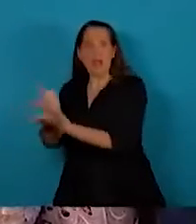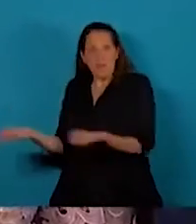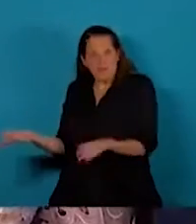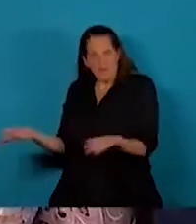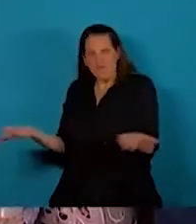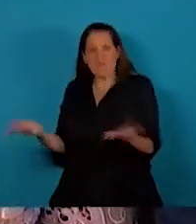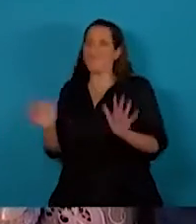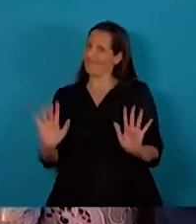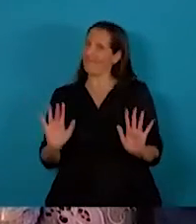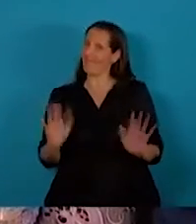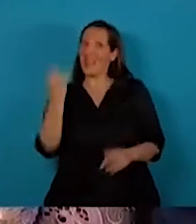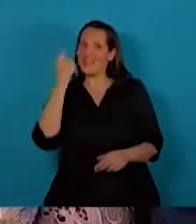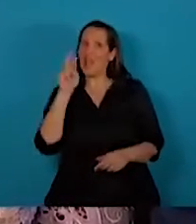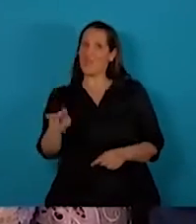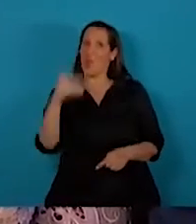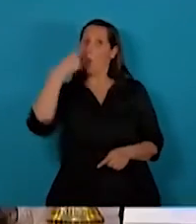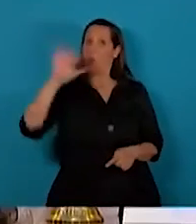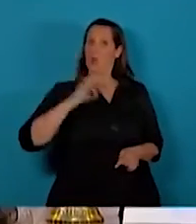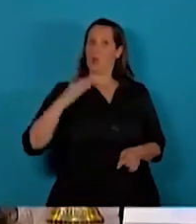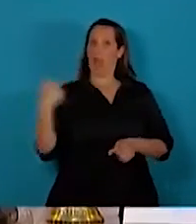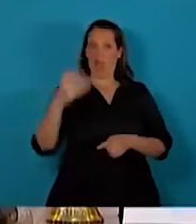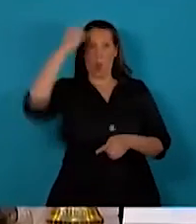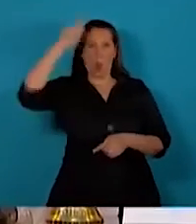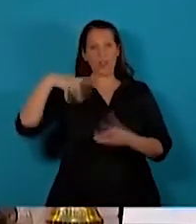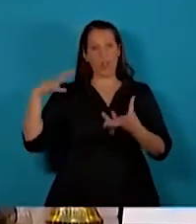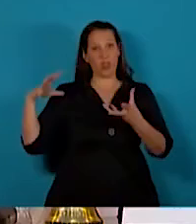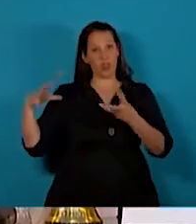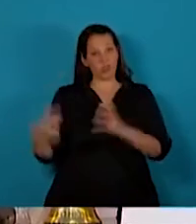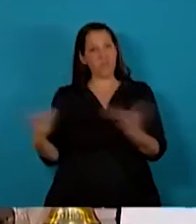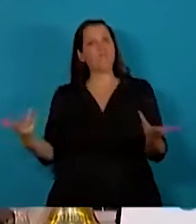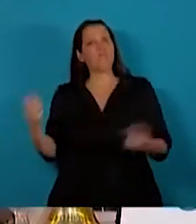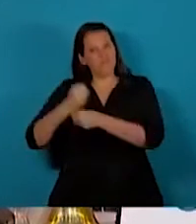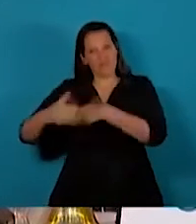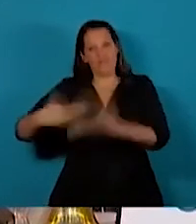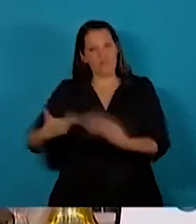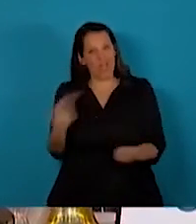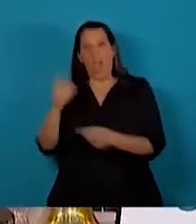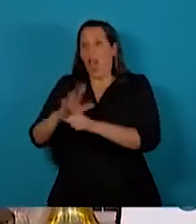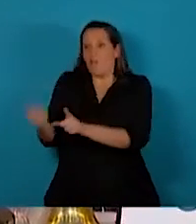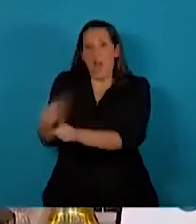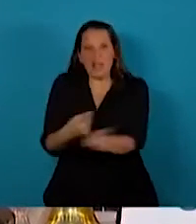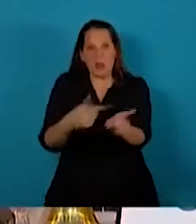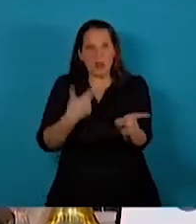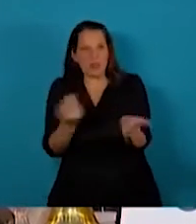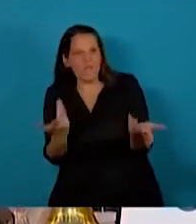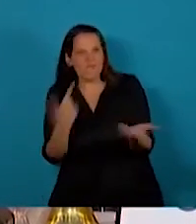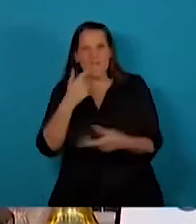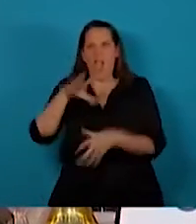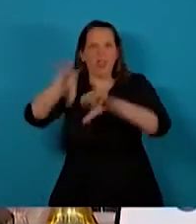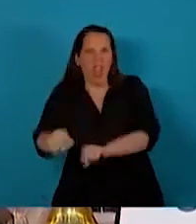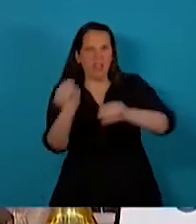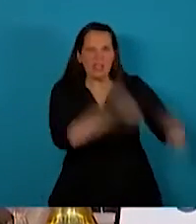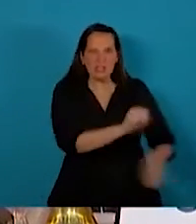Hemos visto el deterioro judicial en los últimos años. Hemos visto persecuciones indebidas y detenciones arbitrarias,